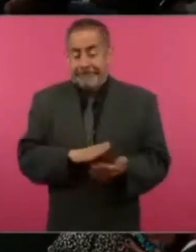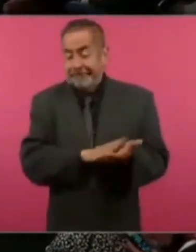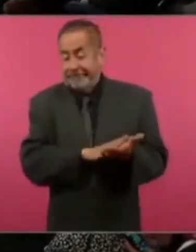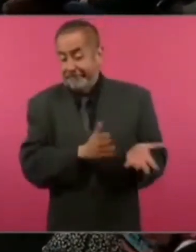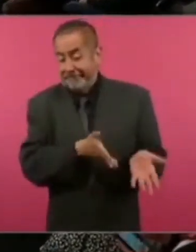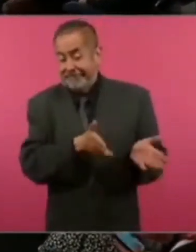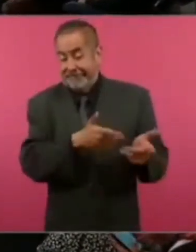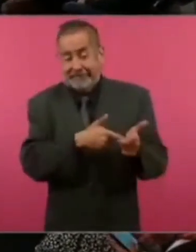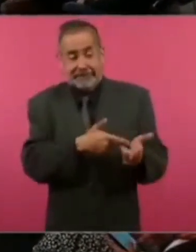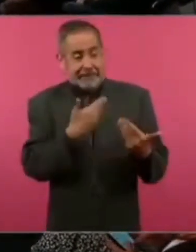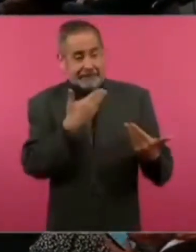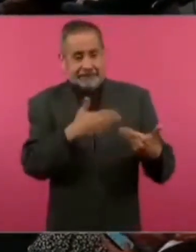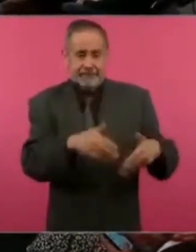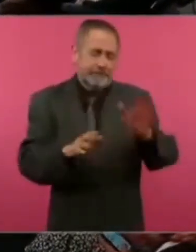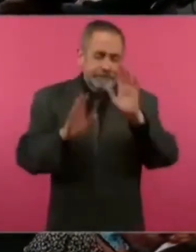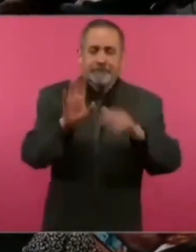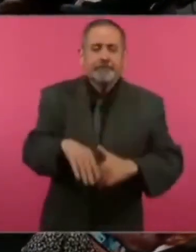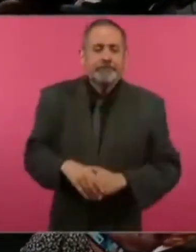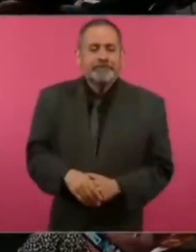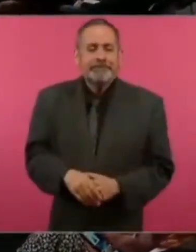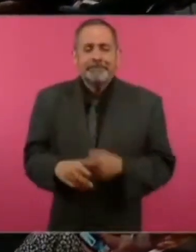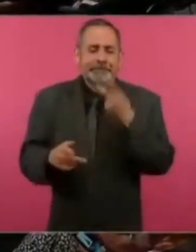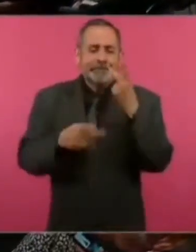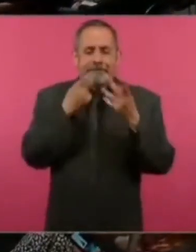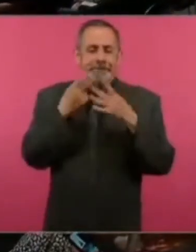este pero bueno ya estamos hablando de otras cosas ¿no?